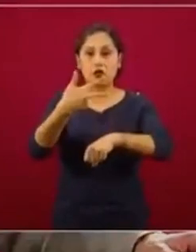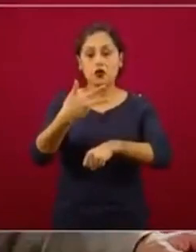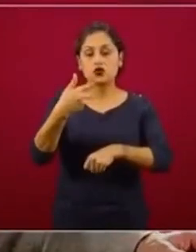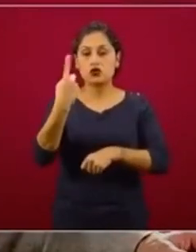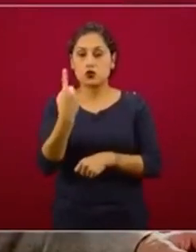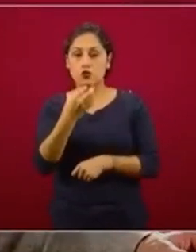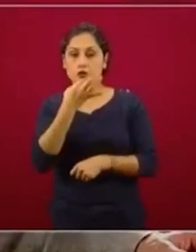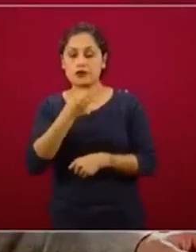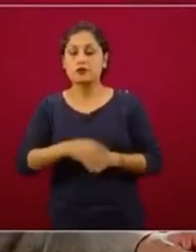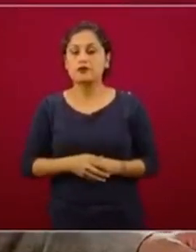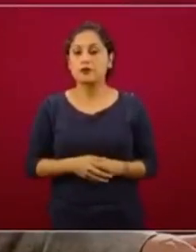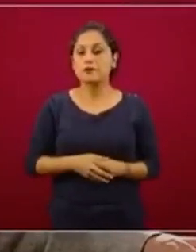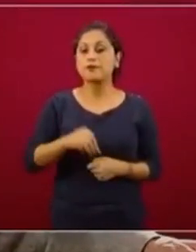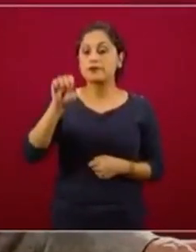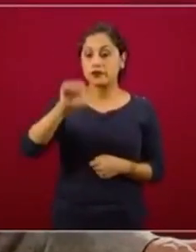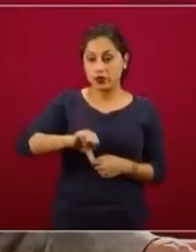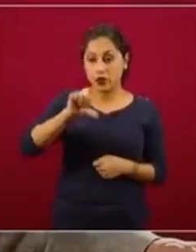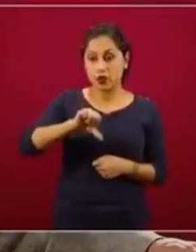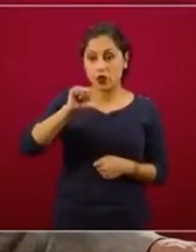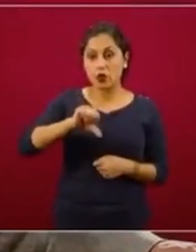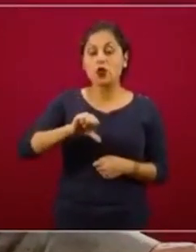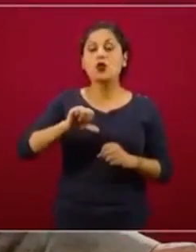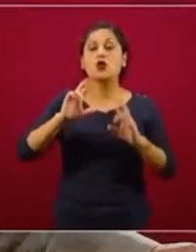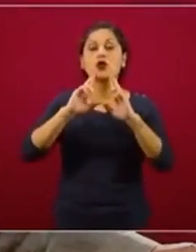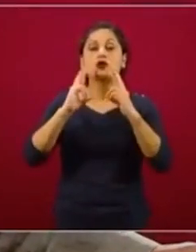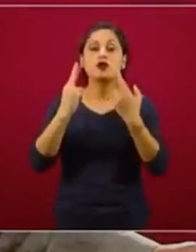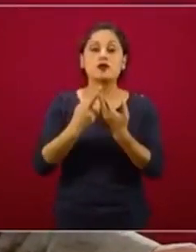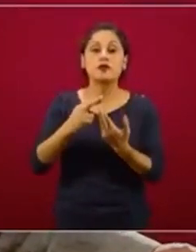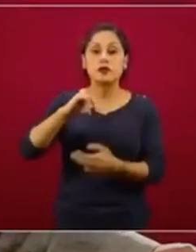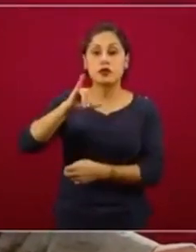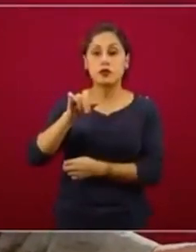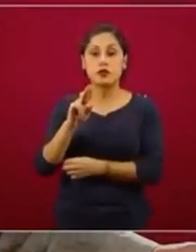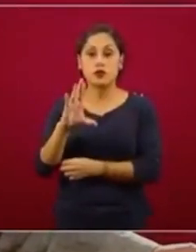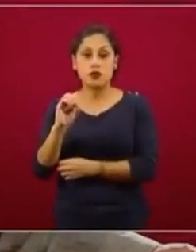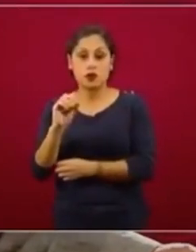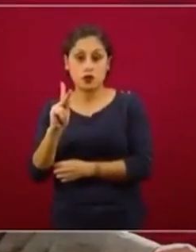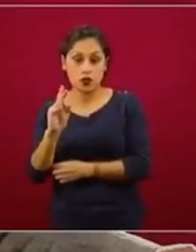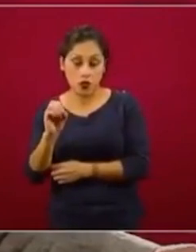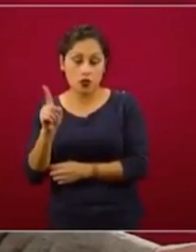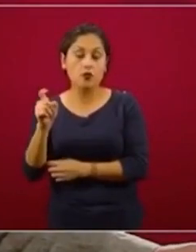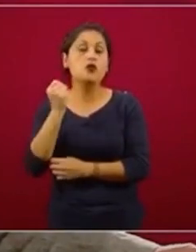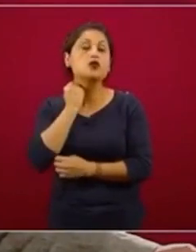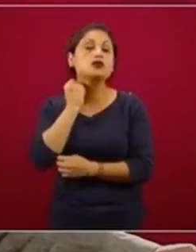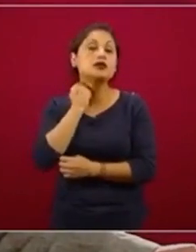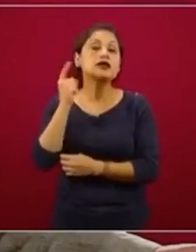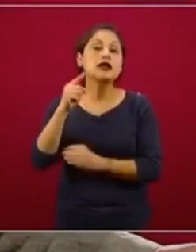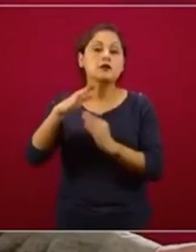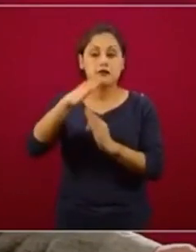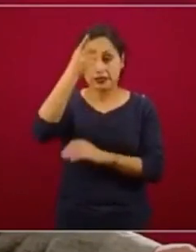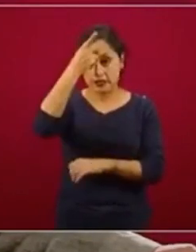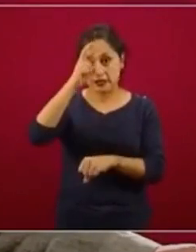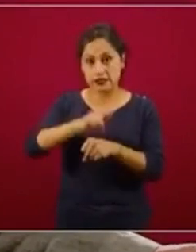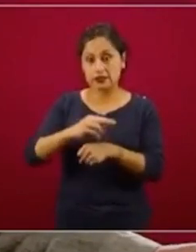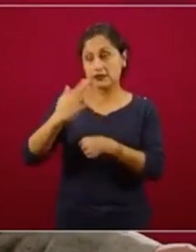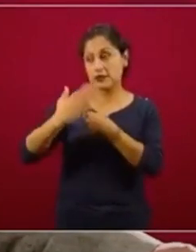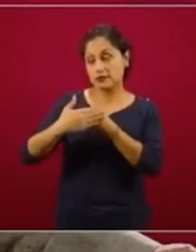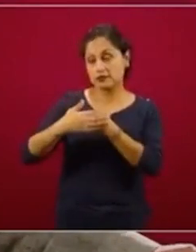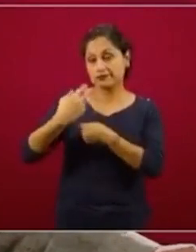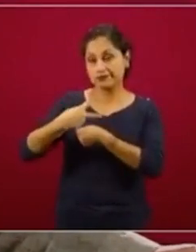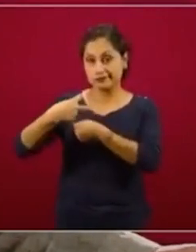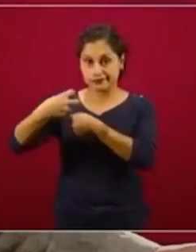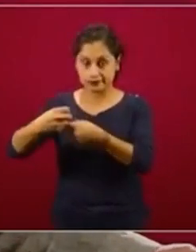Hoy tuve el privilegio de que la Junta de Coordinación Política del Senado y la Mesa Directiva me convocaran a una sesión conjunta.